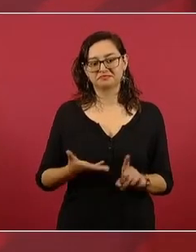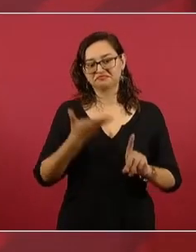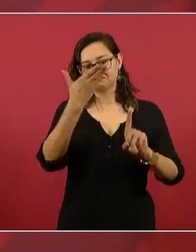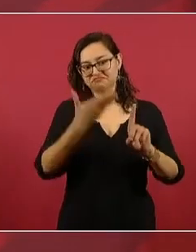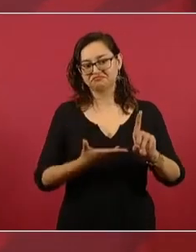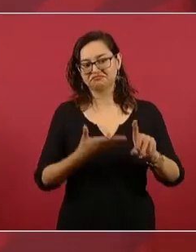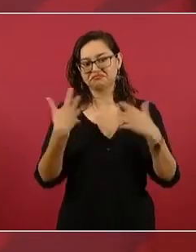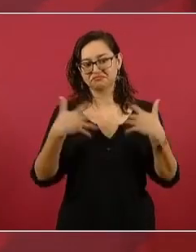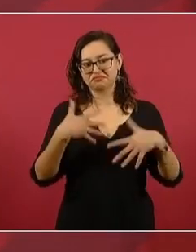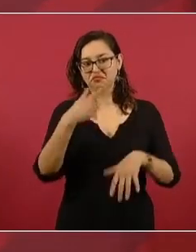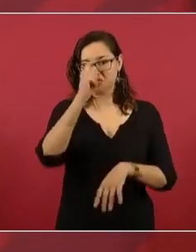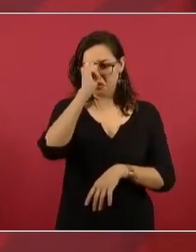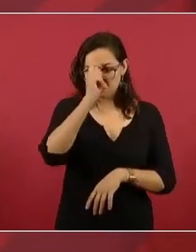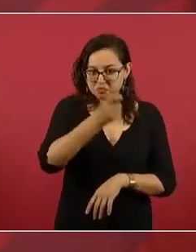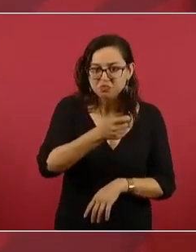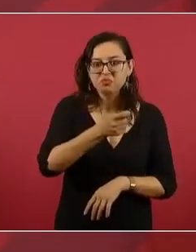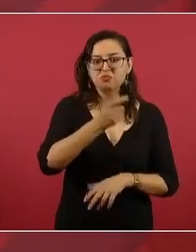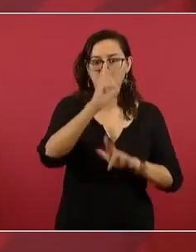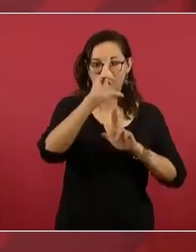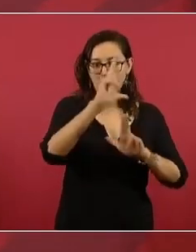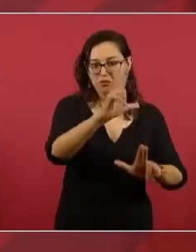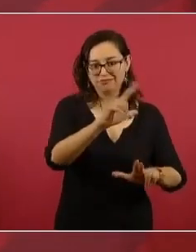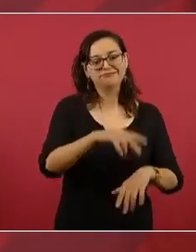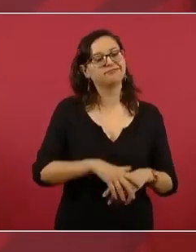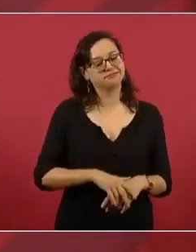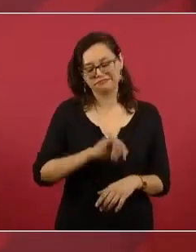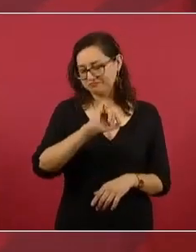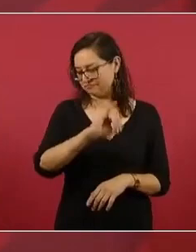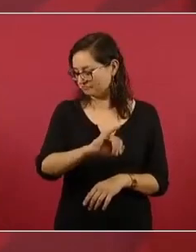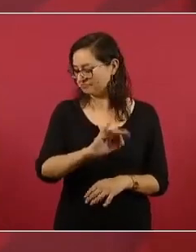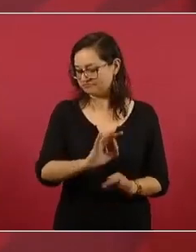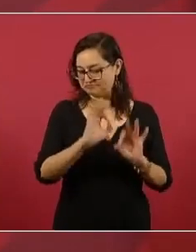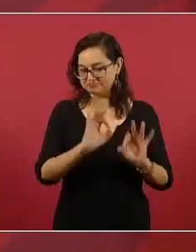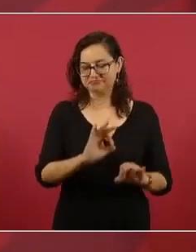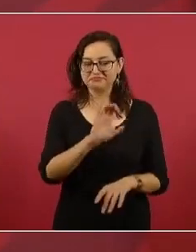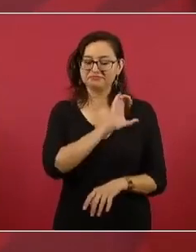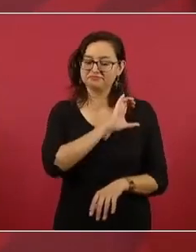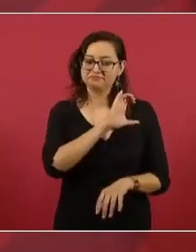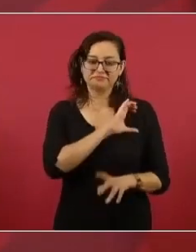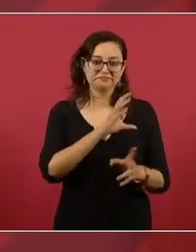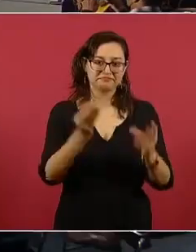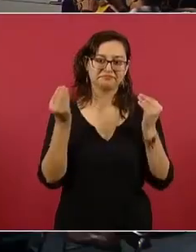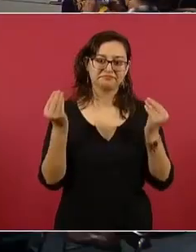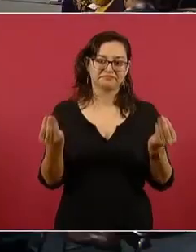homenajeada, la queremos mucho, mucho, mucho, mucho,